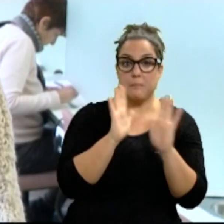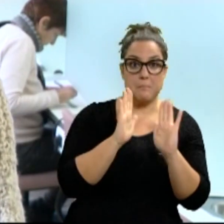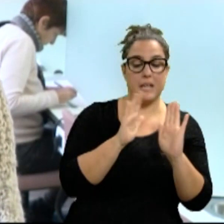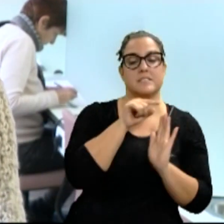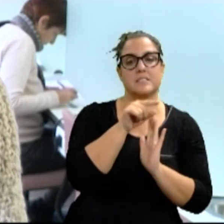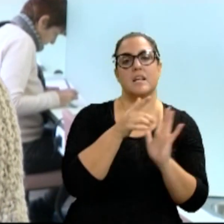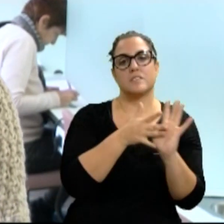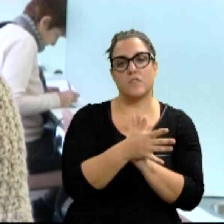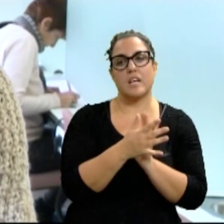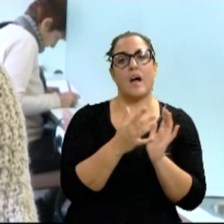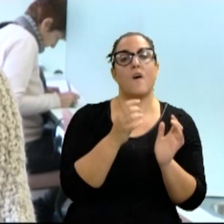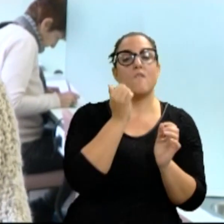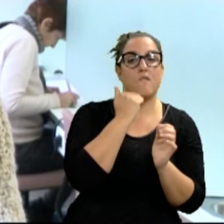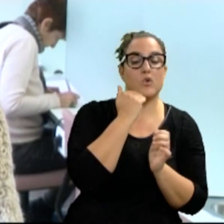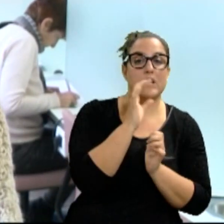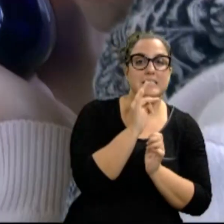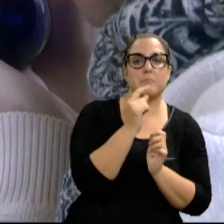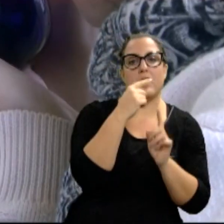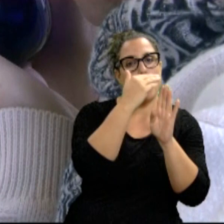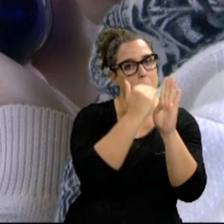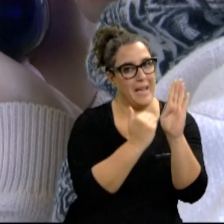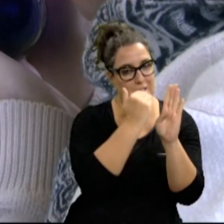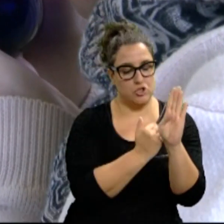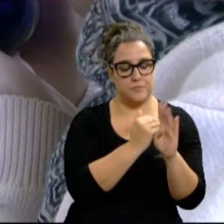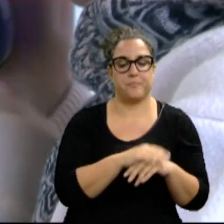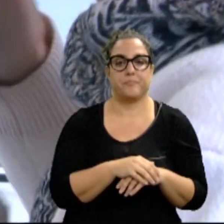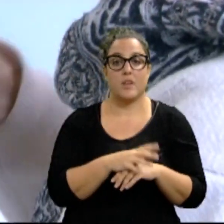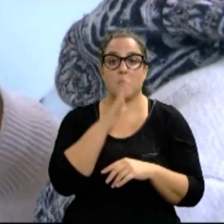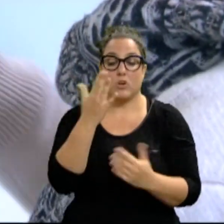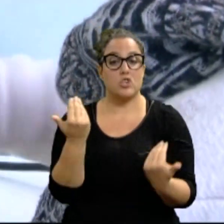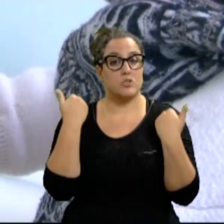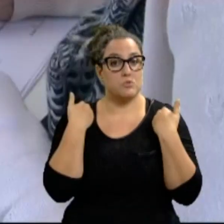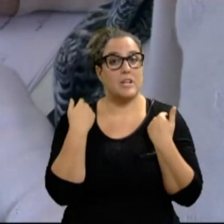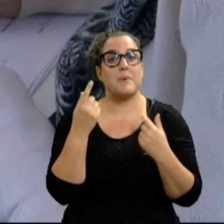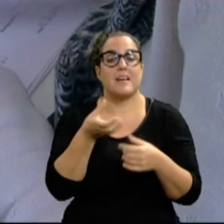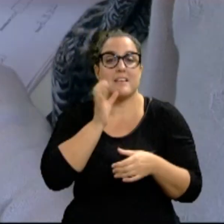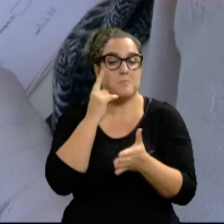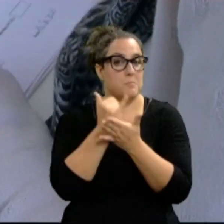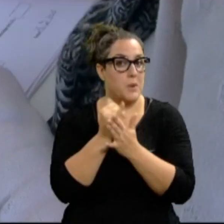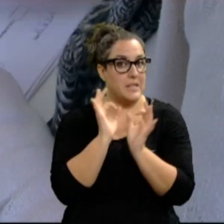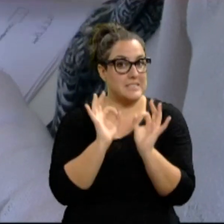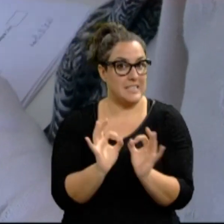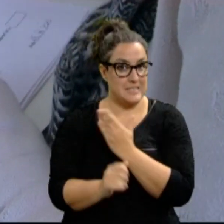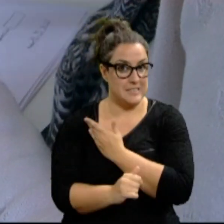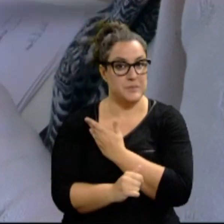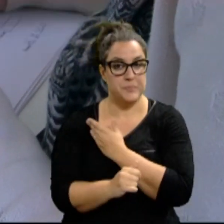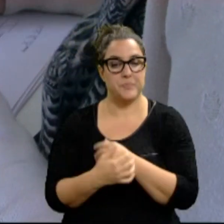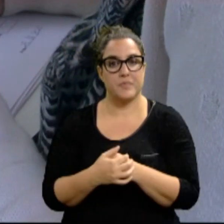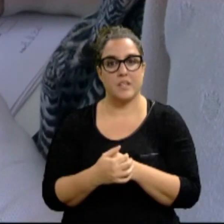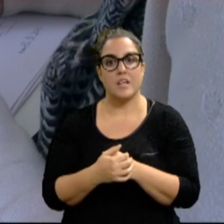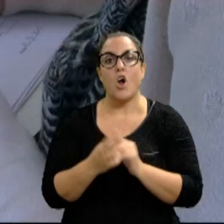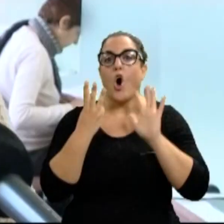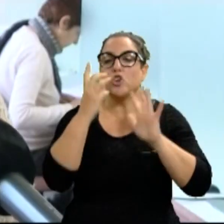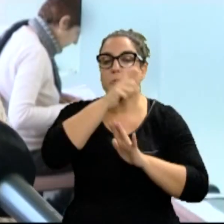tener algún frutado con una baja intensidad. De eso se encargan en catas como esta. Cada muestra tiene que catar un mínimo de ocho